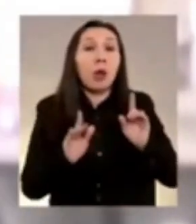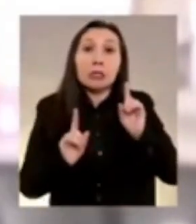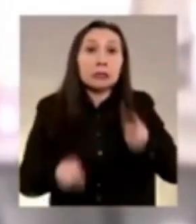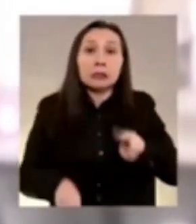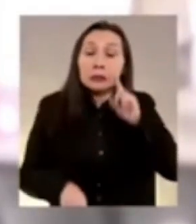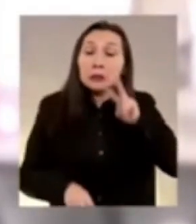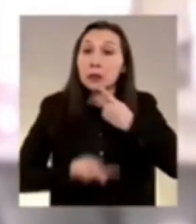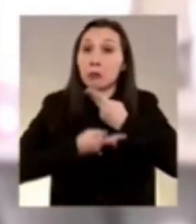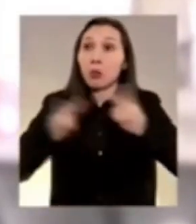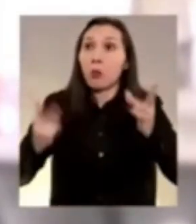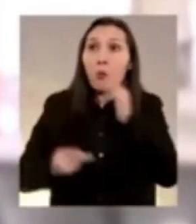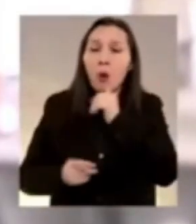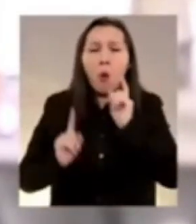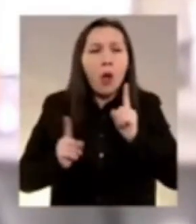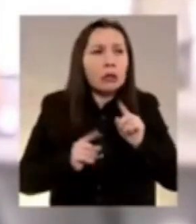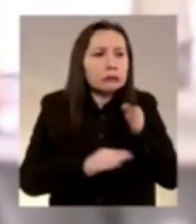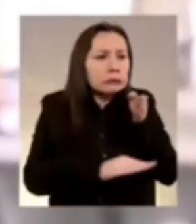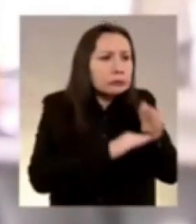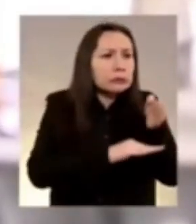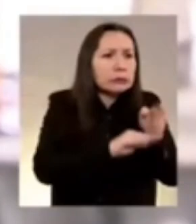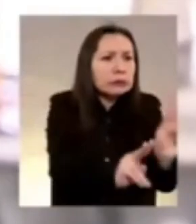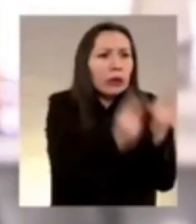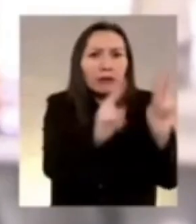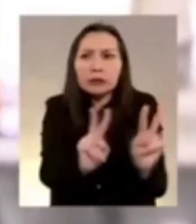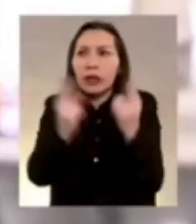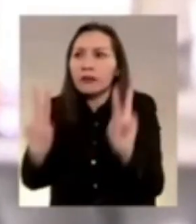anónima a salvar vidas.